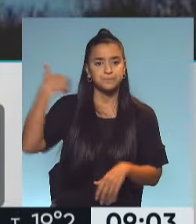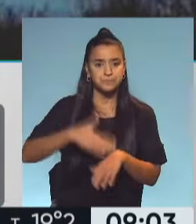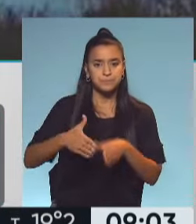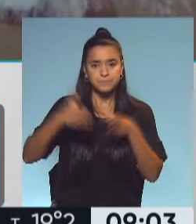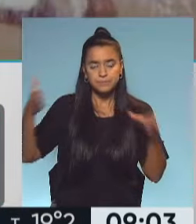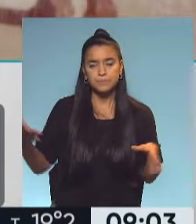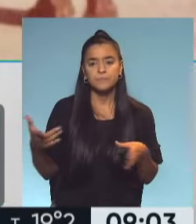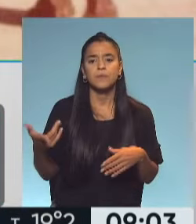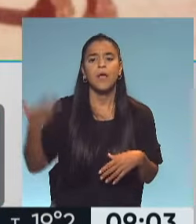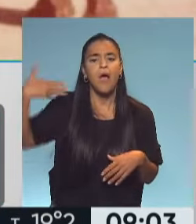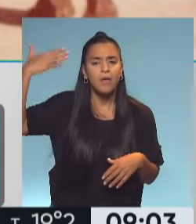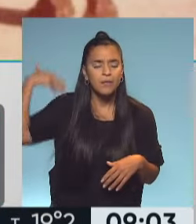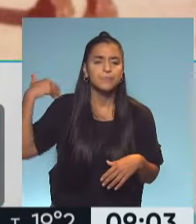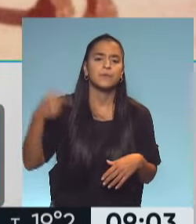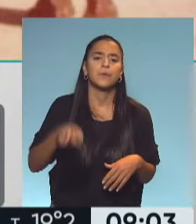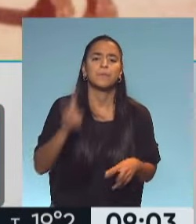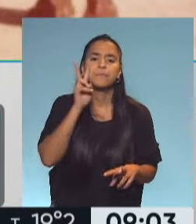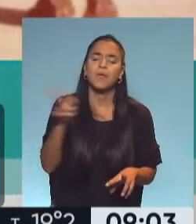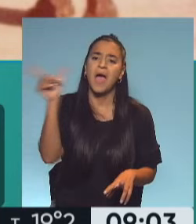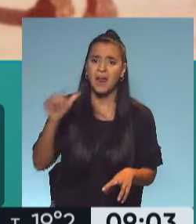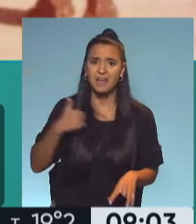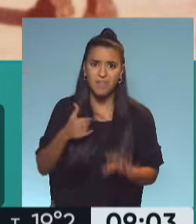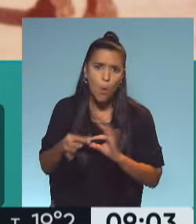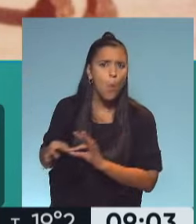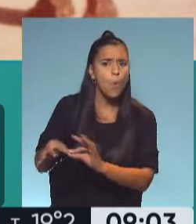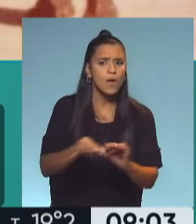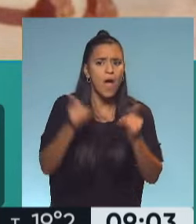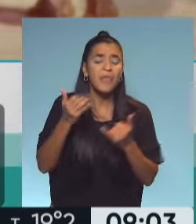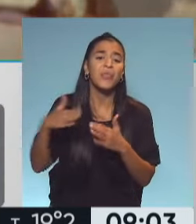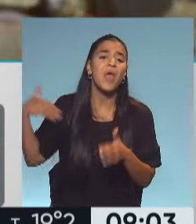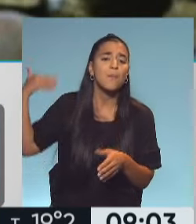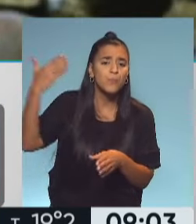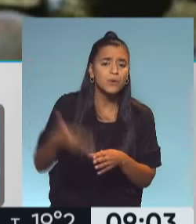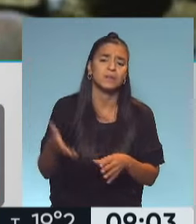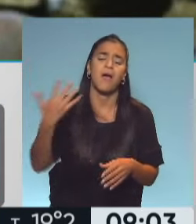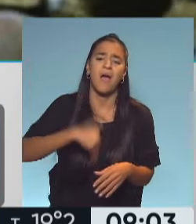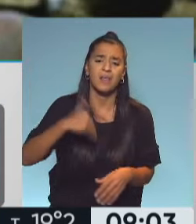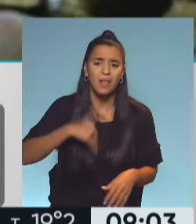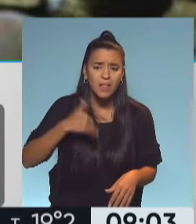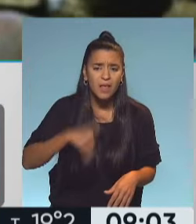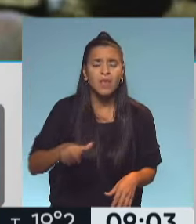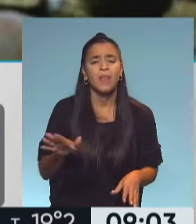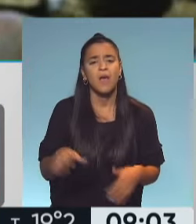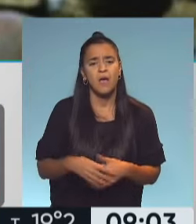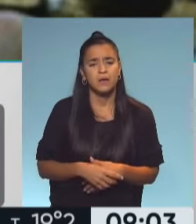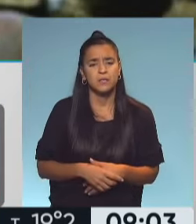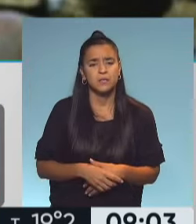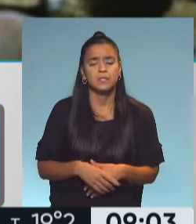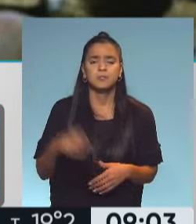veíamos al principio una Argentina muy unida y luego una Argentina un poco más